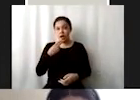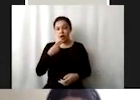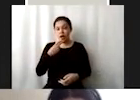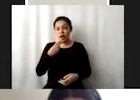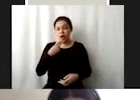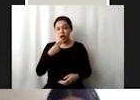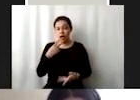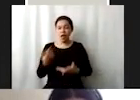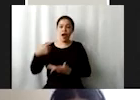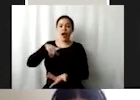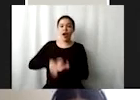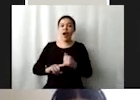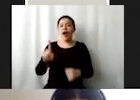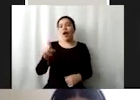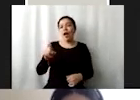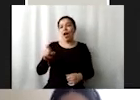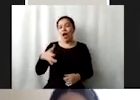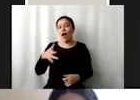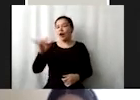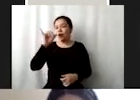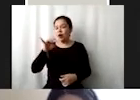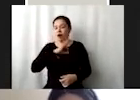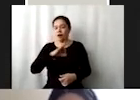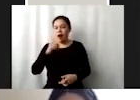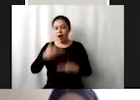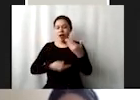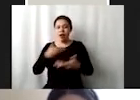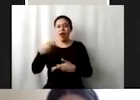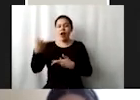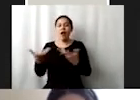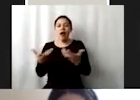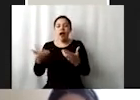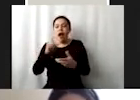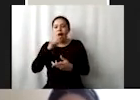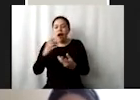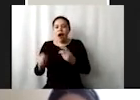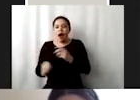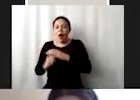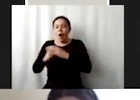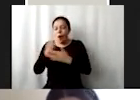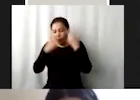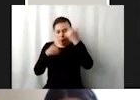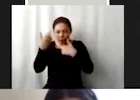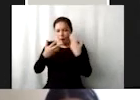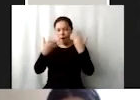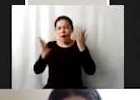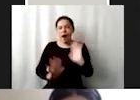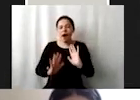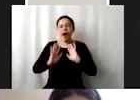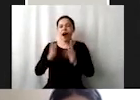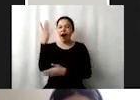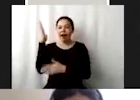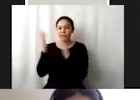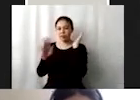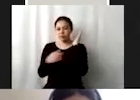interiores de agua dulce y servicios que estos proporcionan promover su gestión sostenible poner fin a la deforestación